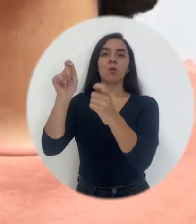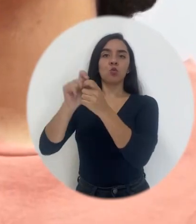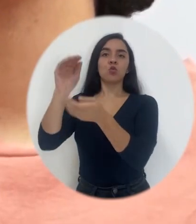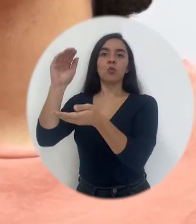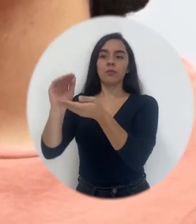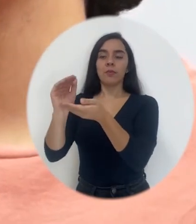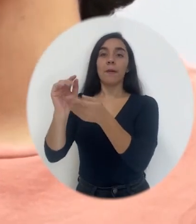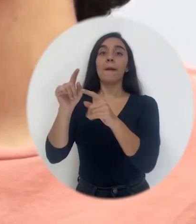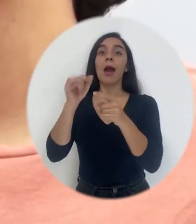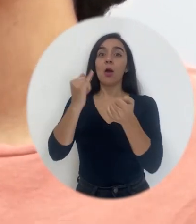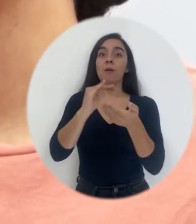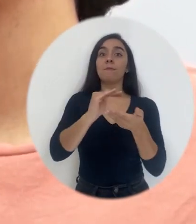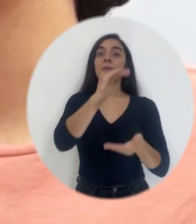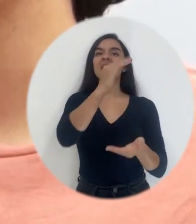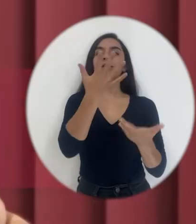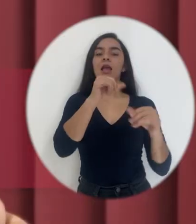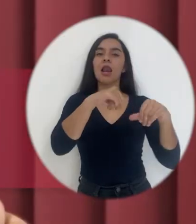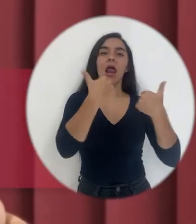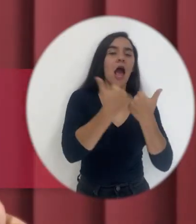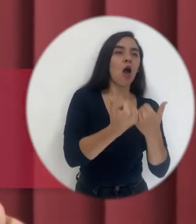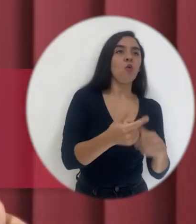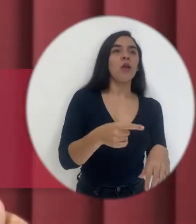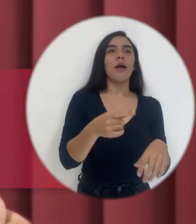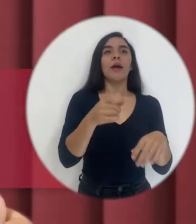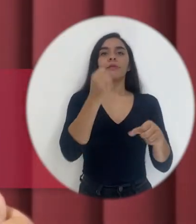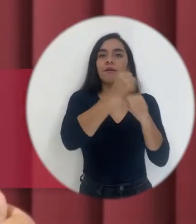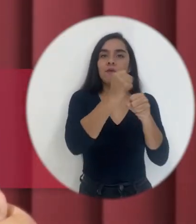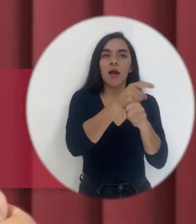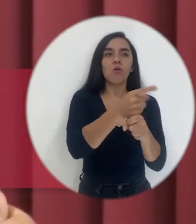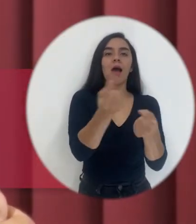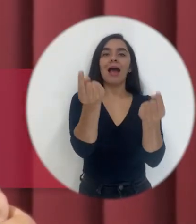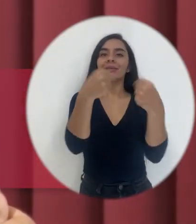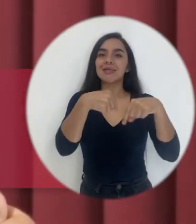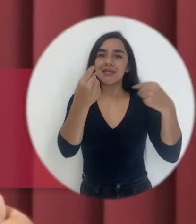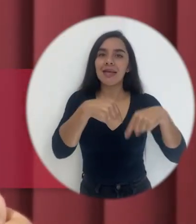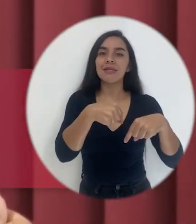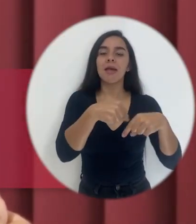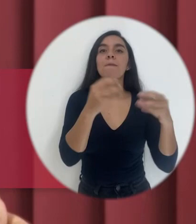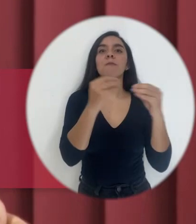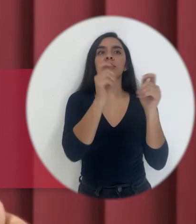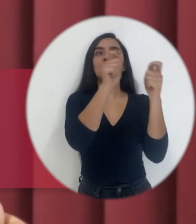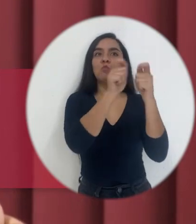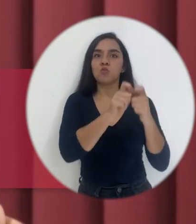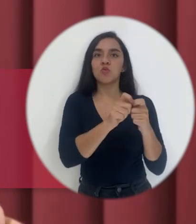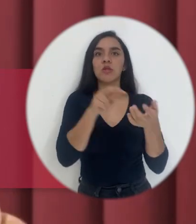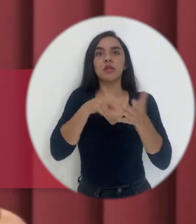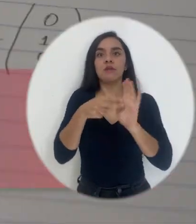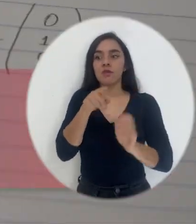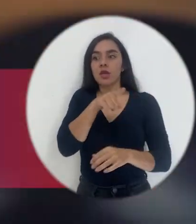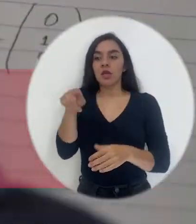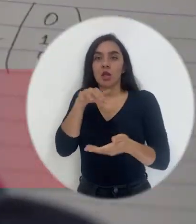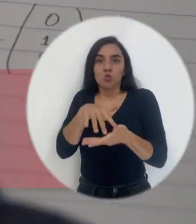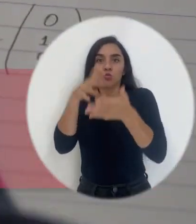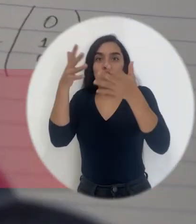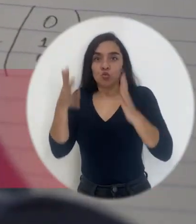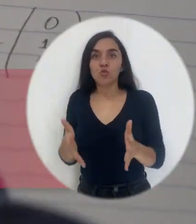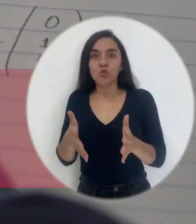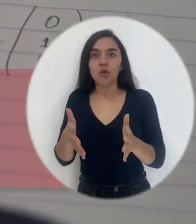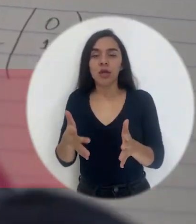al trabajo en aula, a la asistencia, a ese tipo de cosas. Entonces, eso hace que